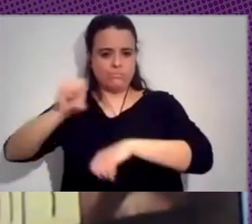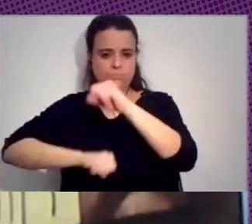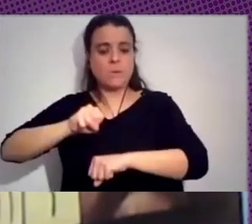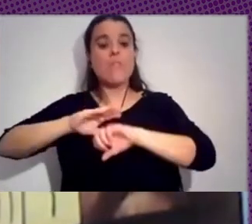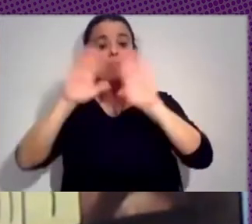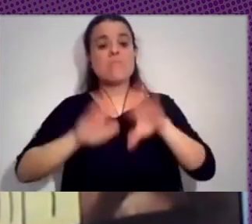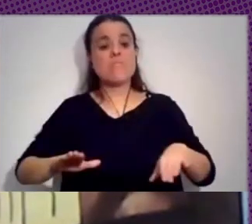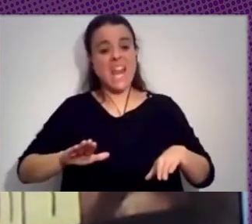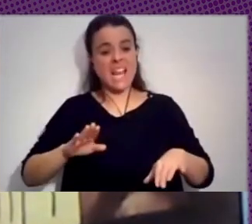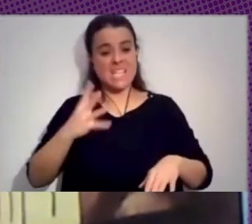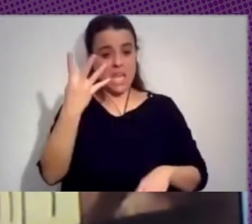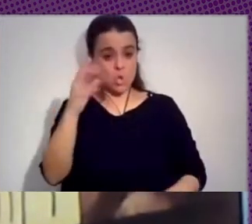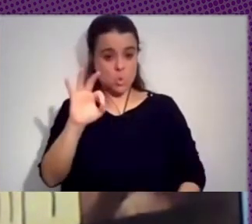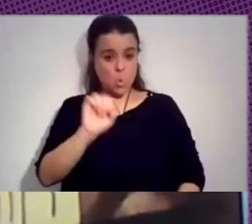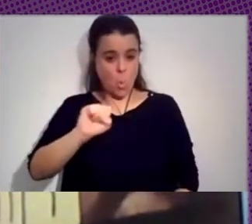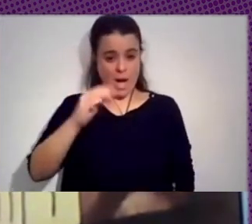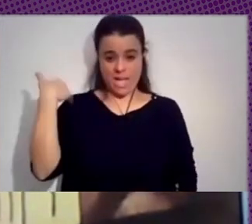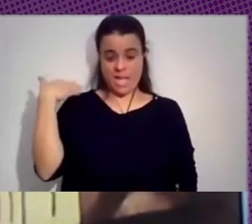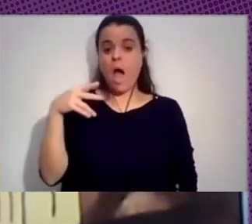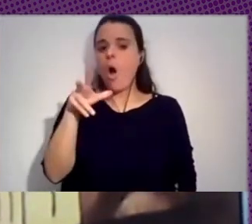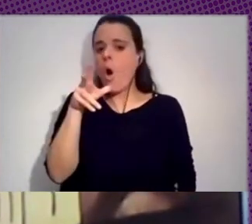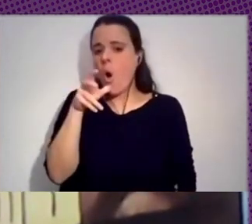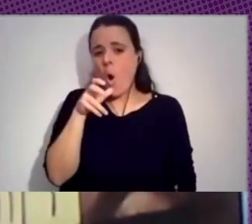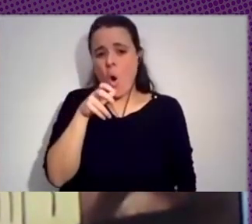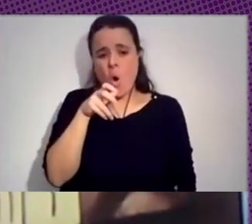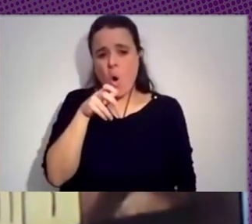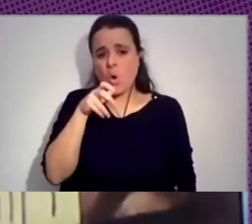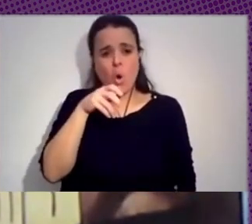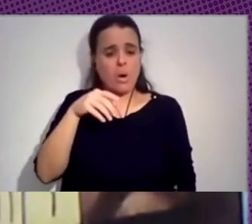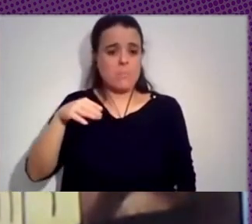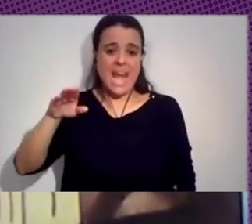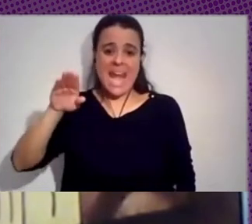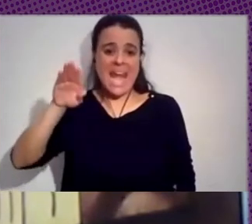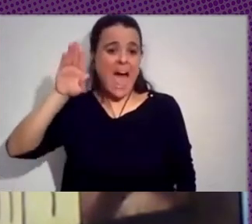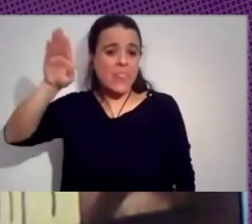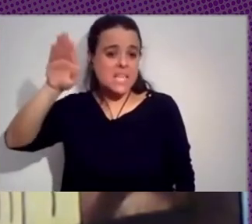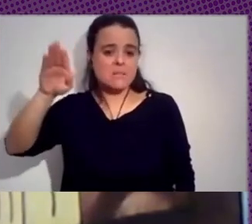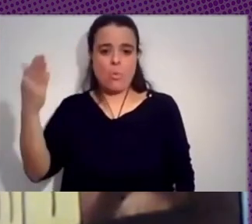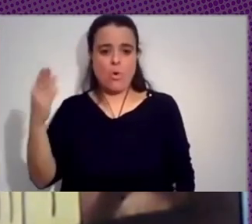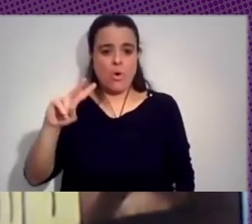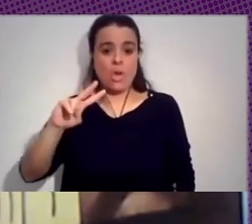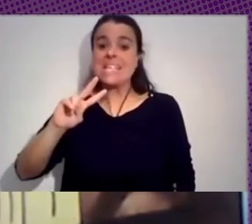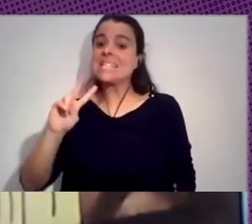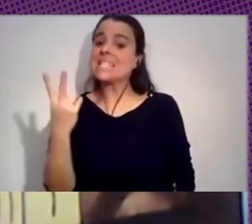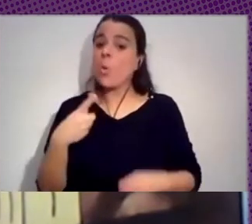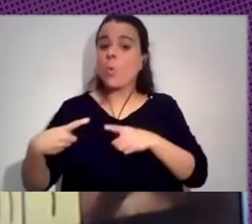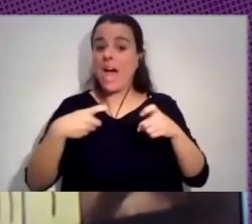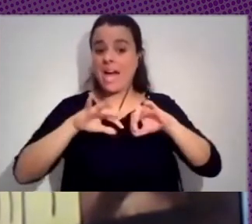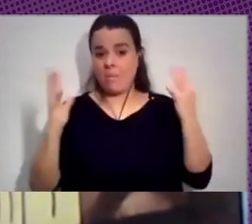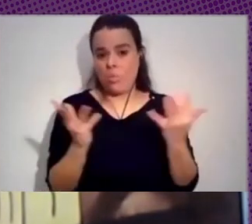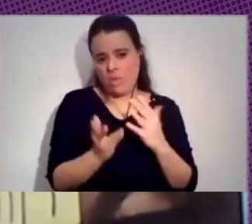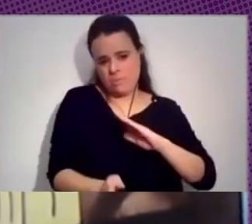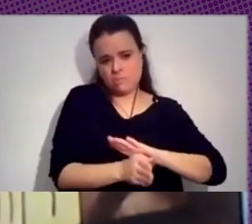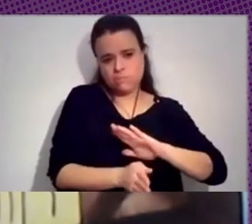todavía el horror del nazismo, la segunda guerra, estaba muy presente y la convicción de